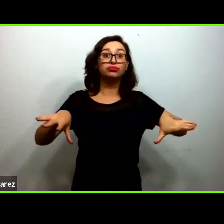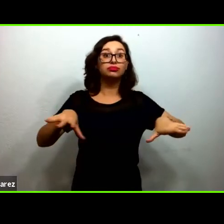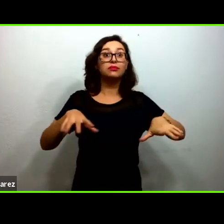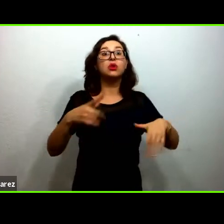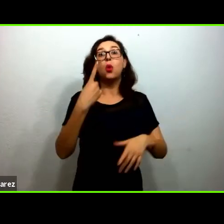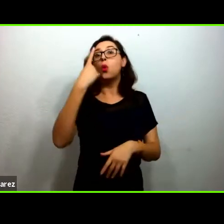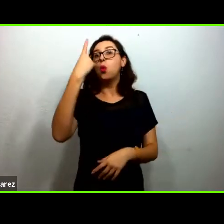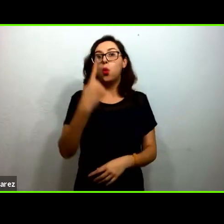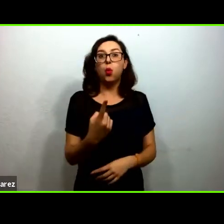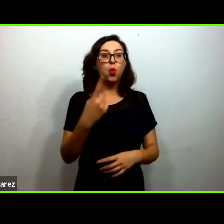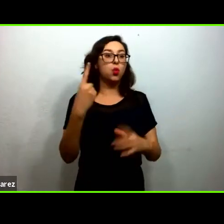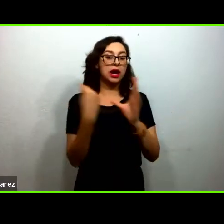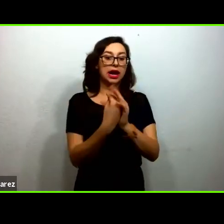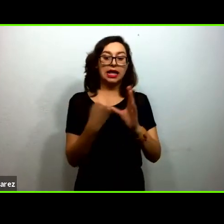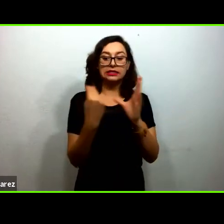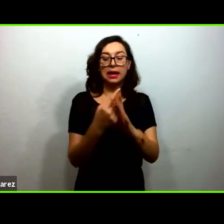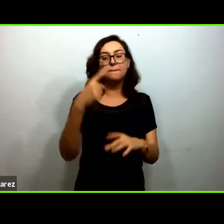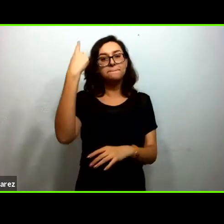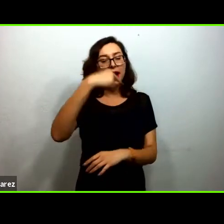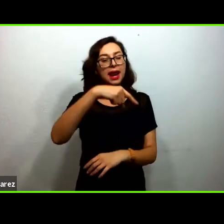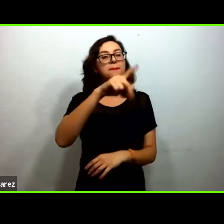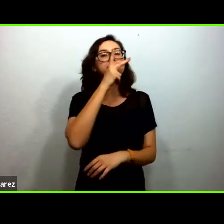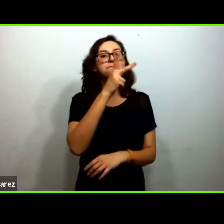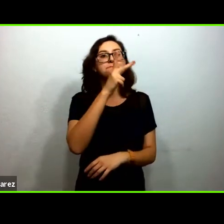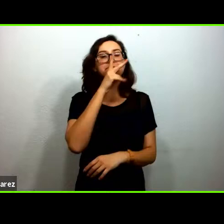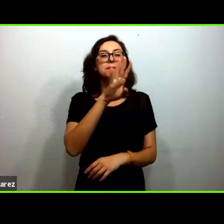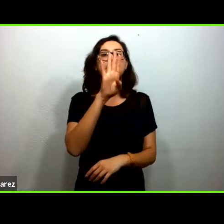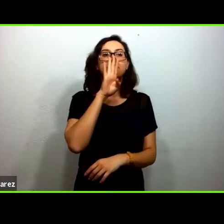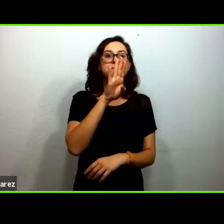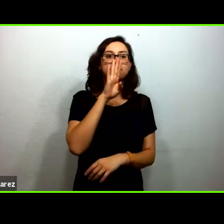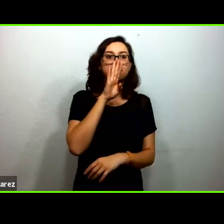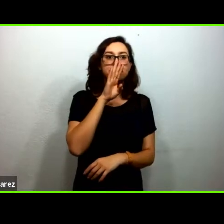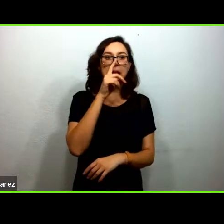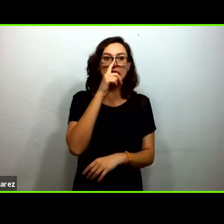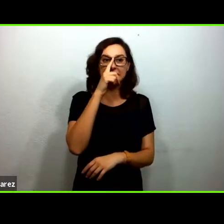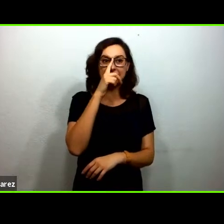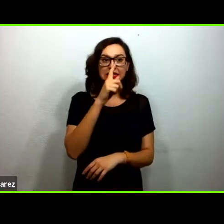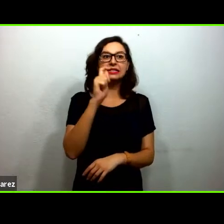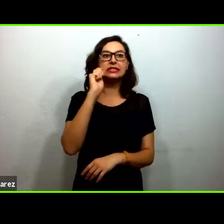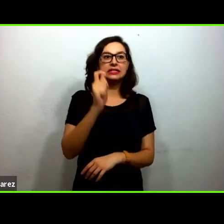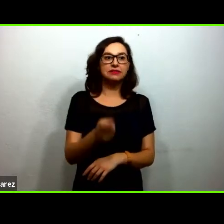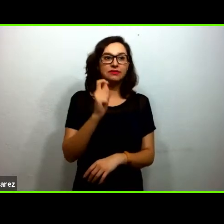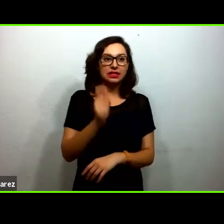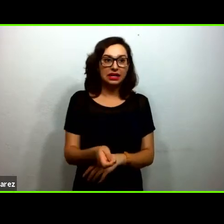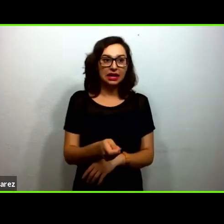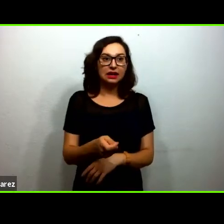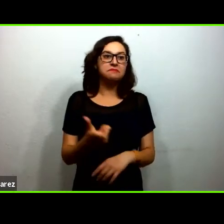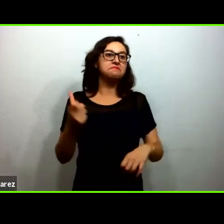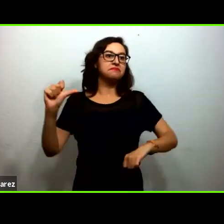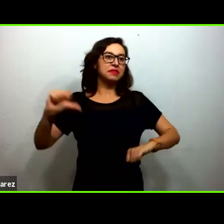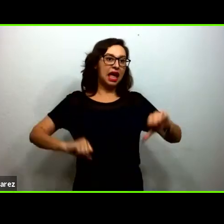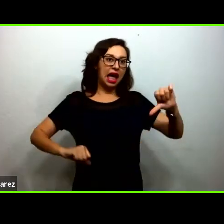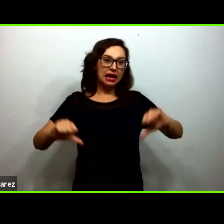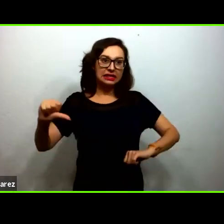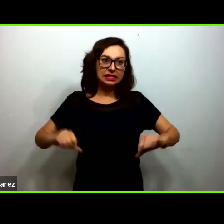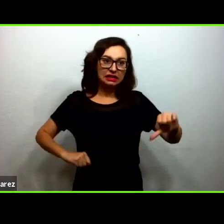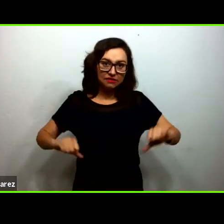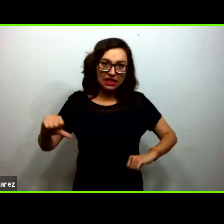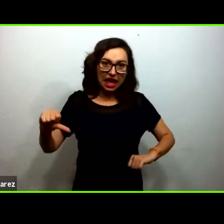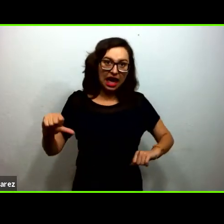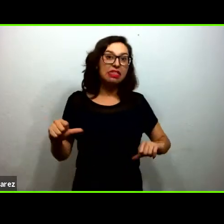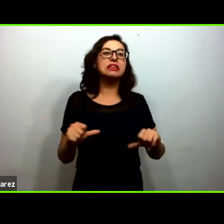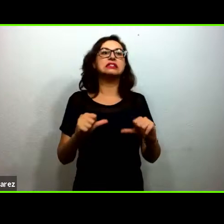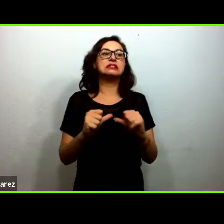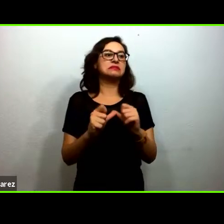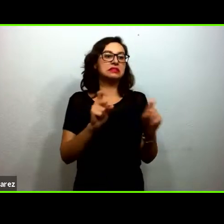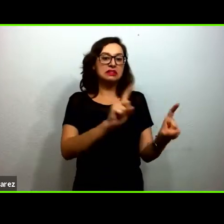de familia cuyo formato del programa incluya actividades para el trabajo